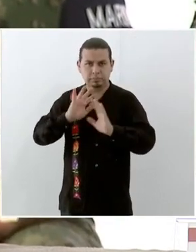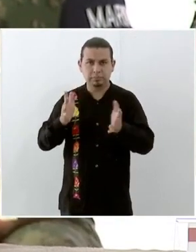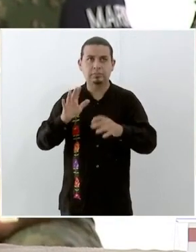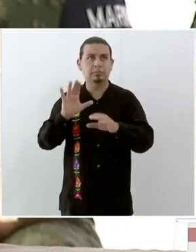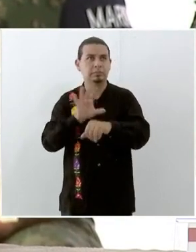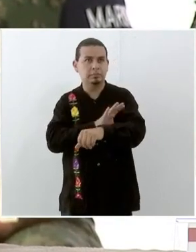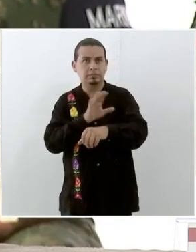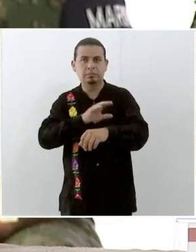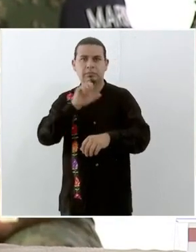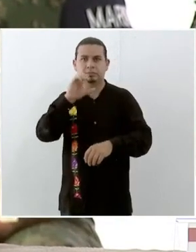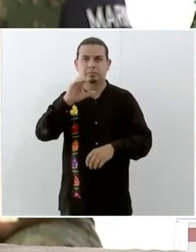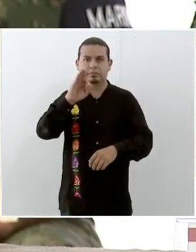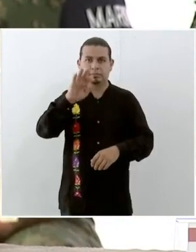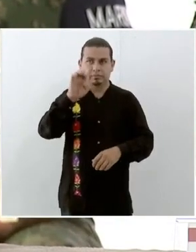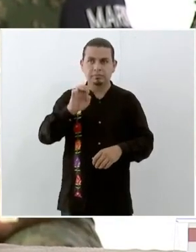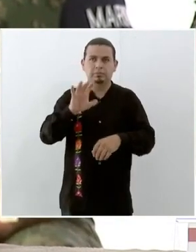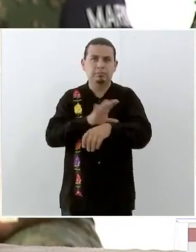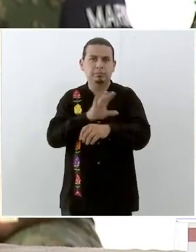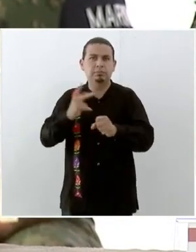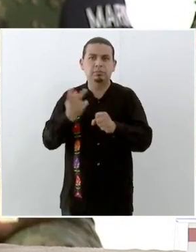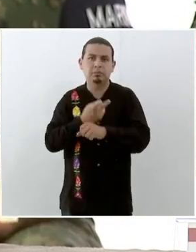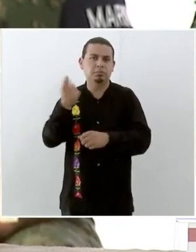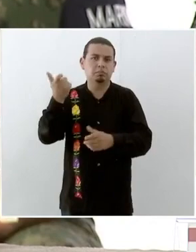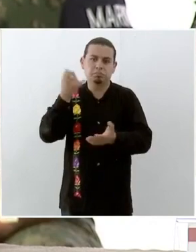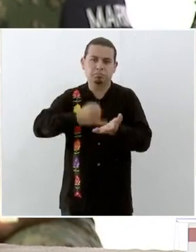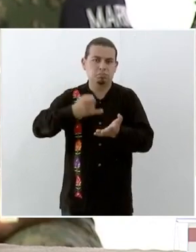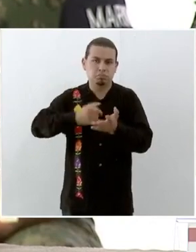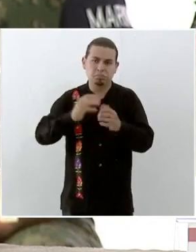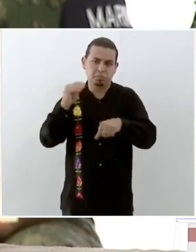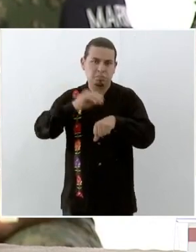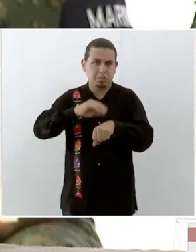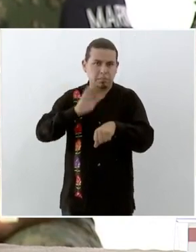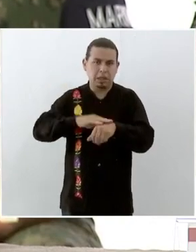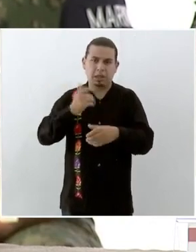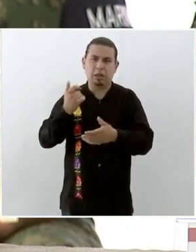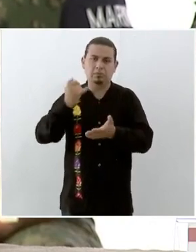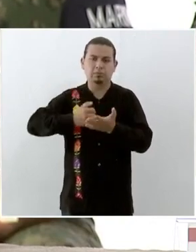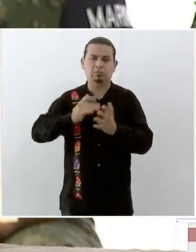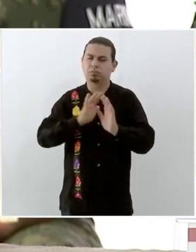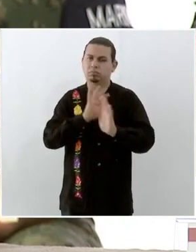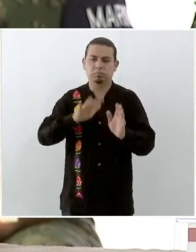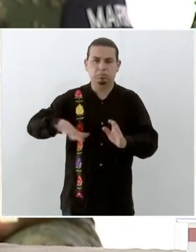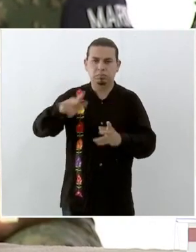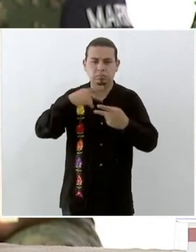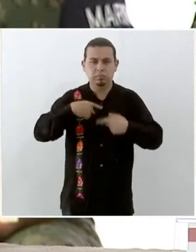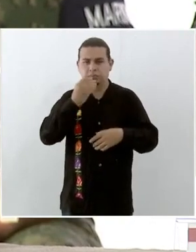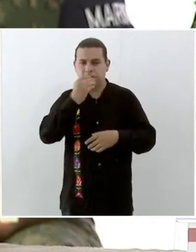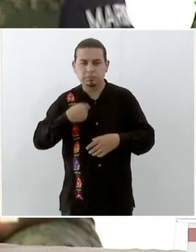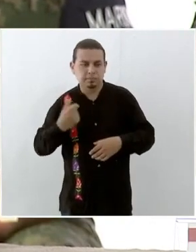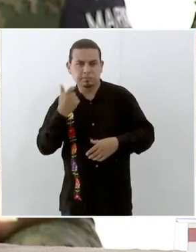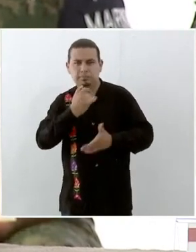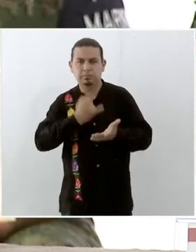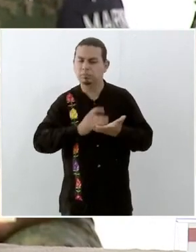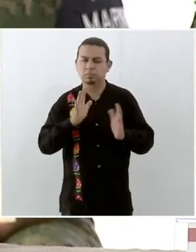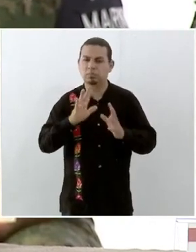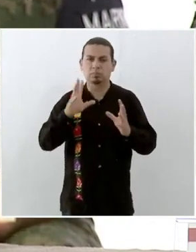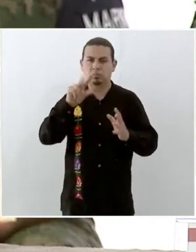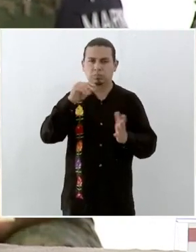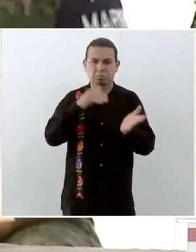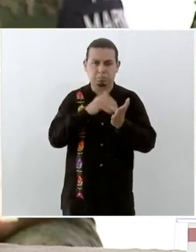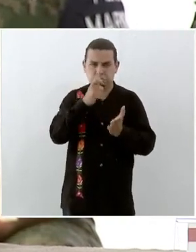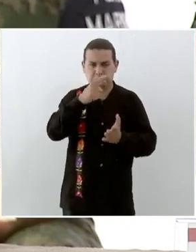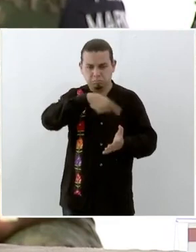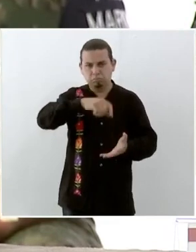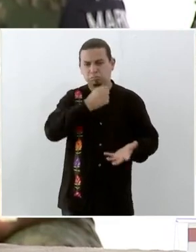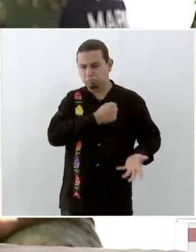eléctrica de la CFE que no digamos no se cobra no tiene algún costo digamos para la población fueron 80 millones de pesos para